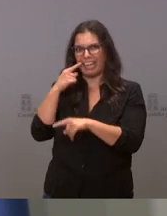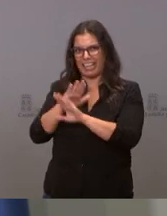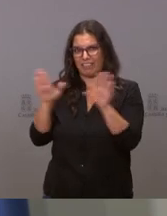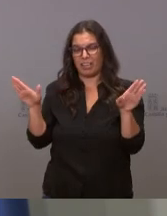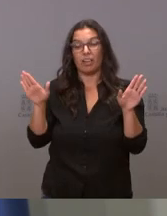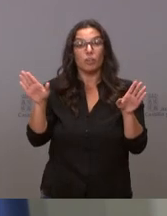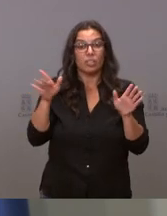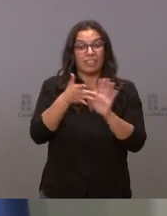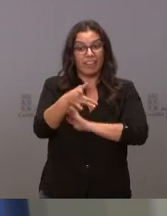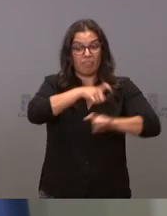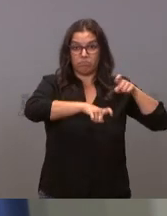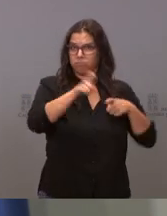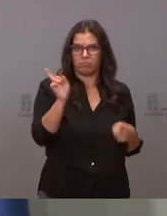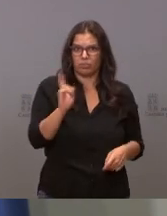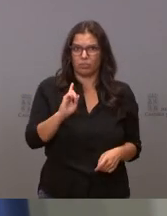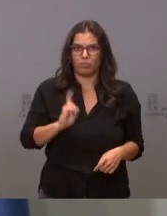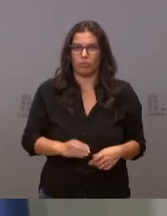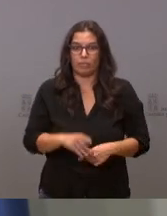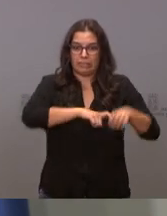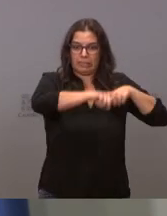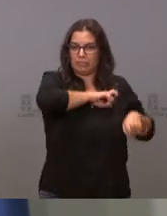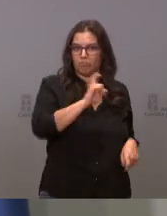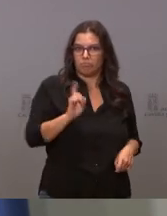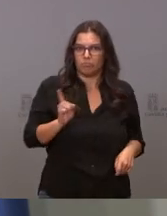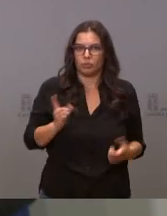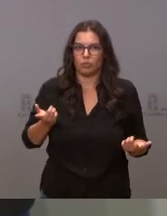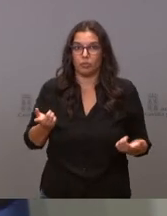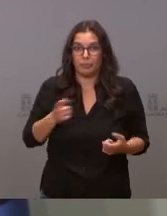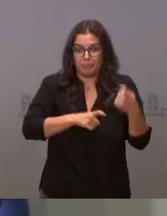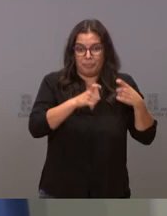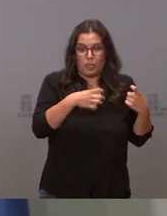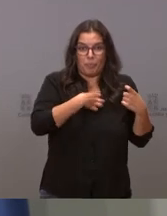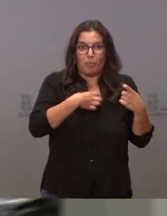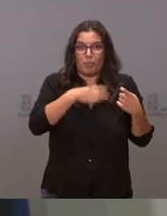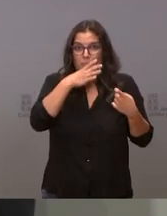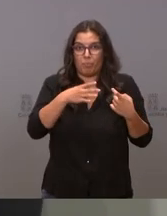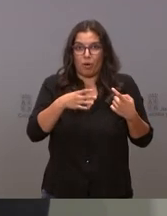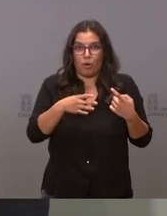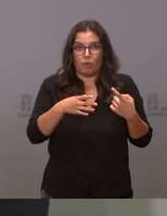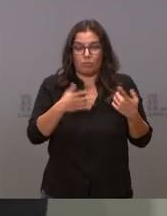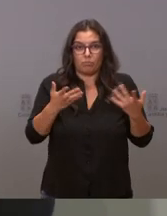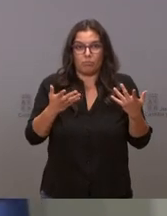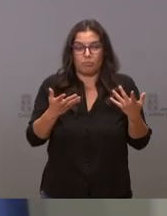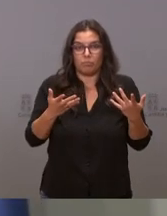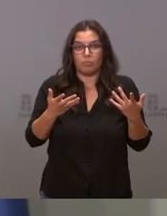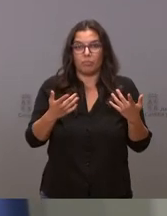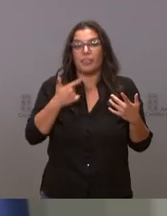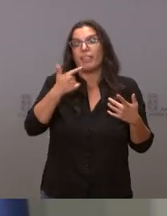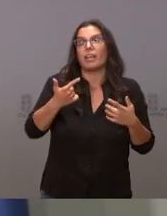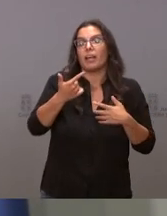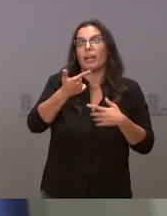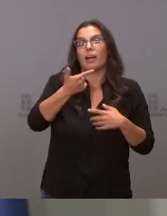no hay tal no podemos no podríamos volver aunque quisiéramos ¿qué vamos a decirle a los ciudadanos? no es que vamos